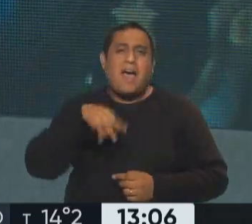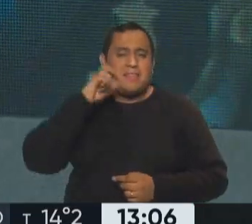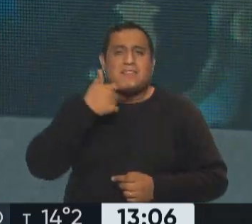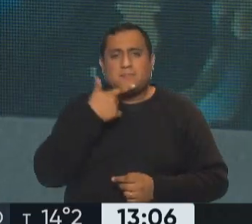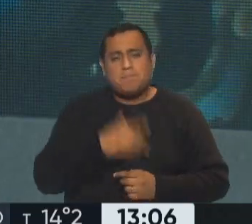Seguimos así ahora.